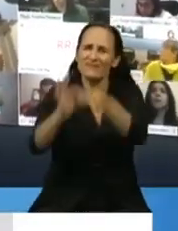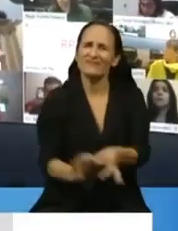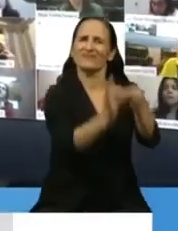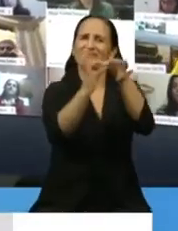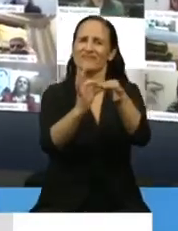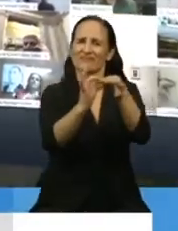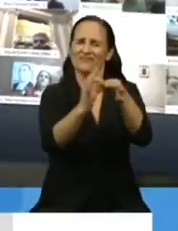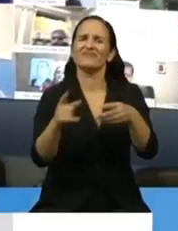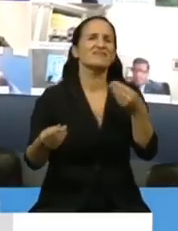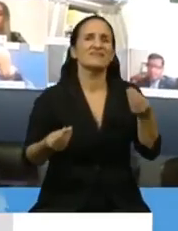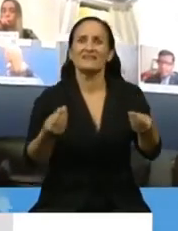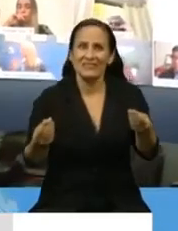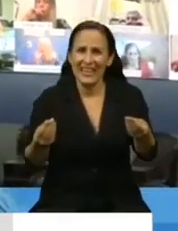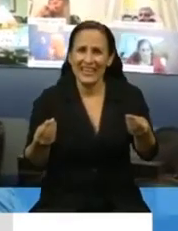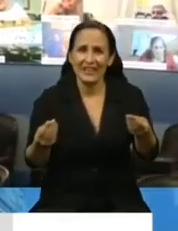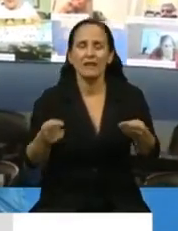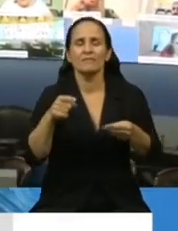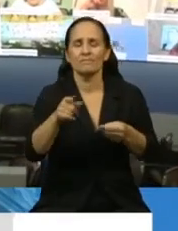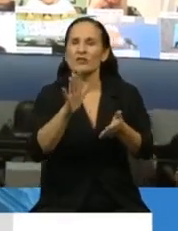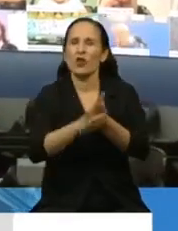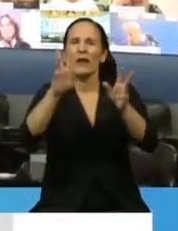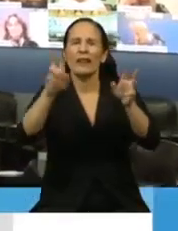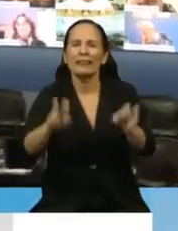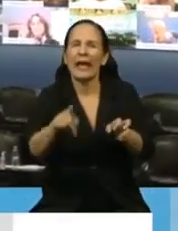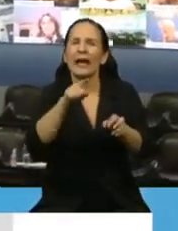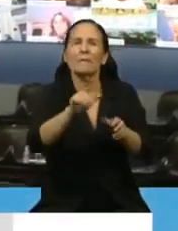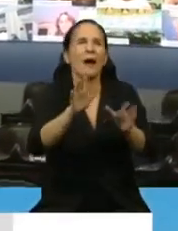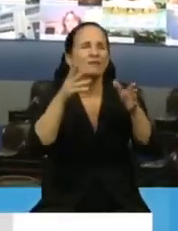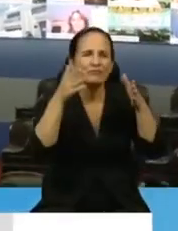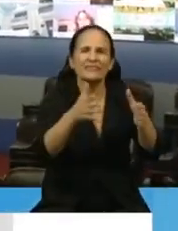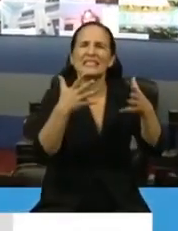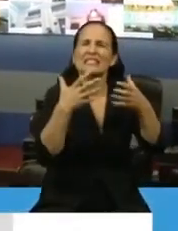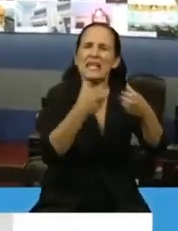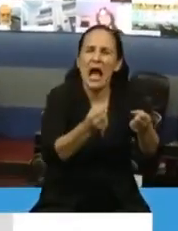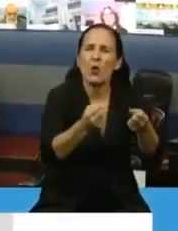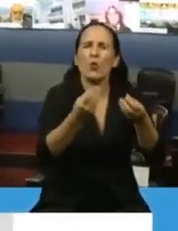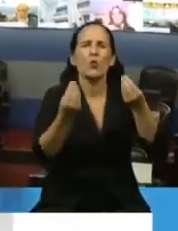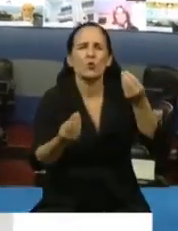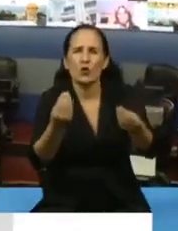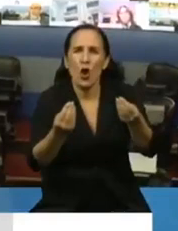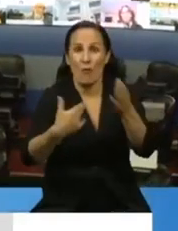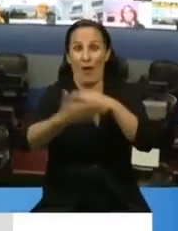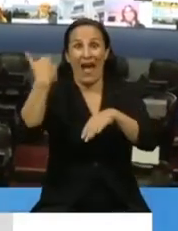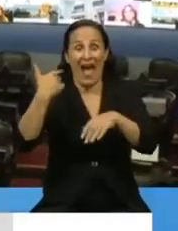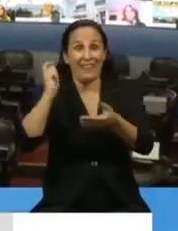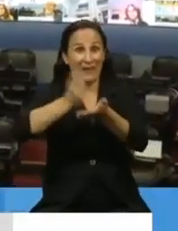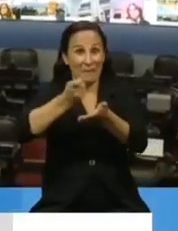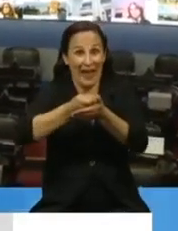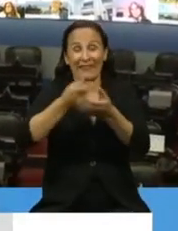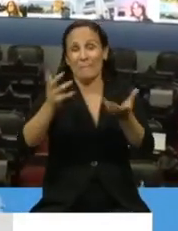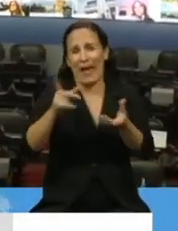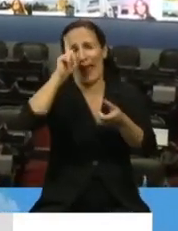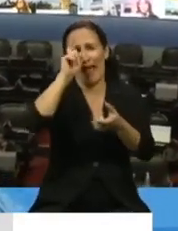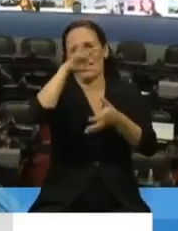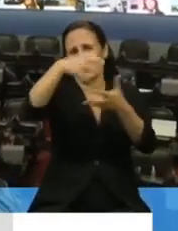que no queremos ver son los sistemas de salud, sistemas precarios, que fueron transferidos a las provincias hace más de 25 años sin